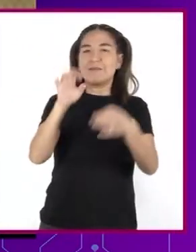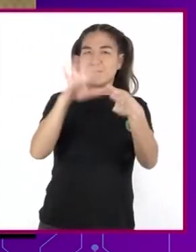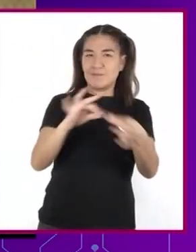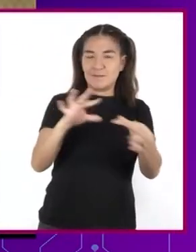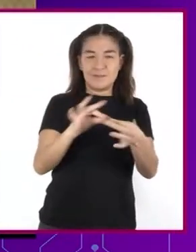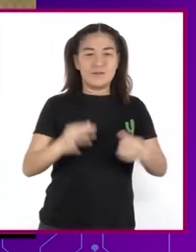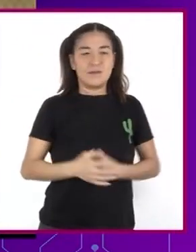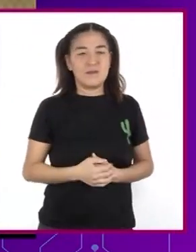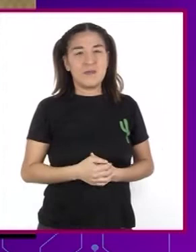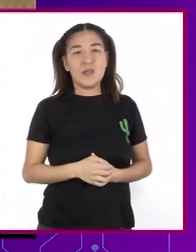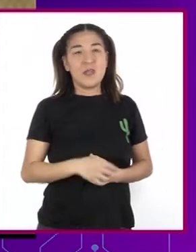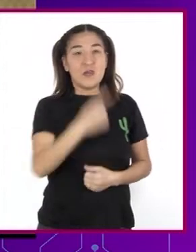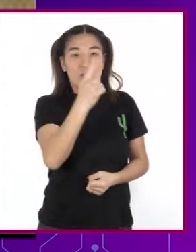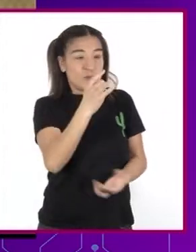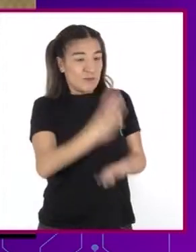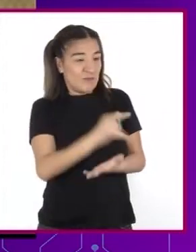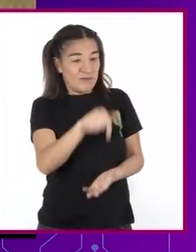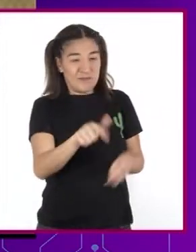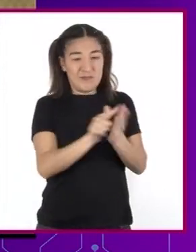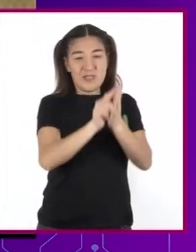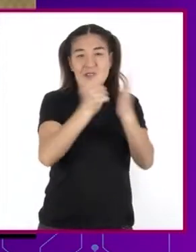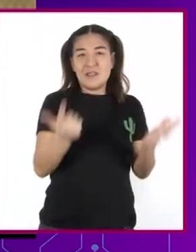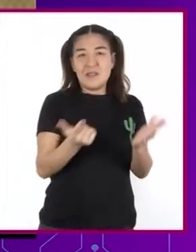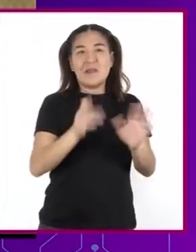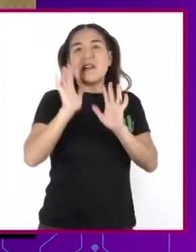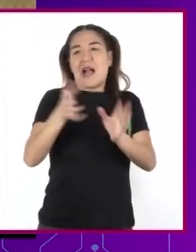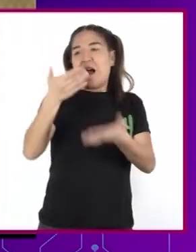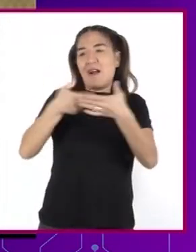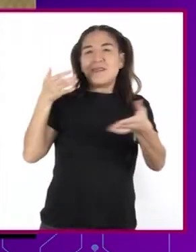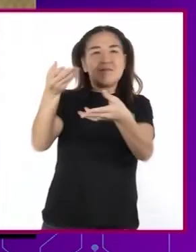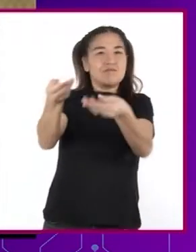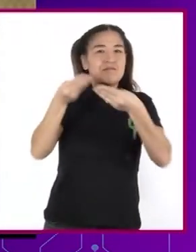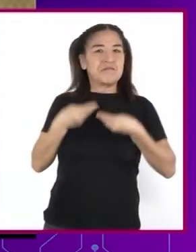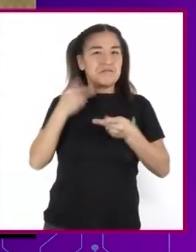Solo queda un libro En la biblioteca Y ya me lo prestaron